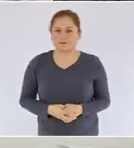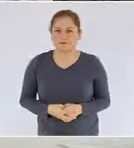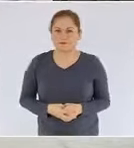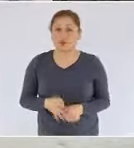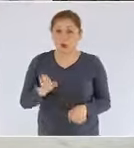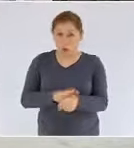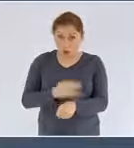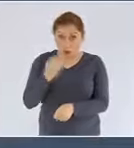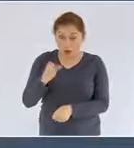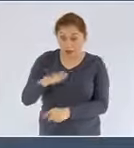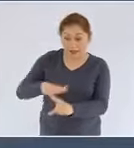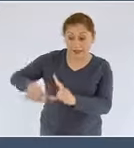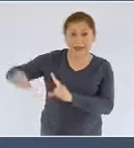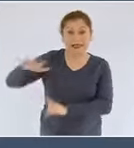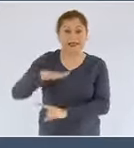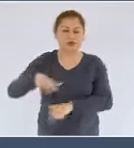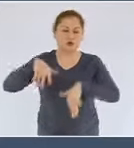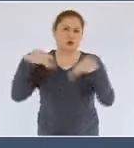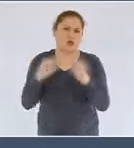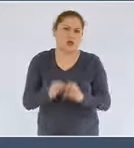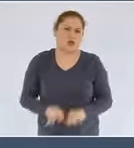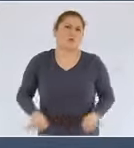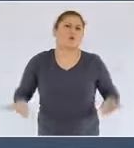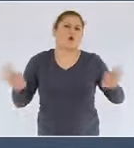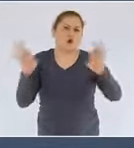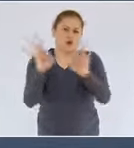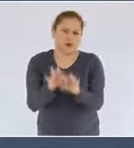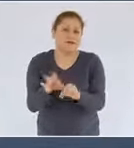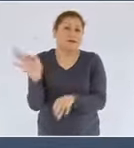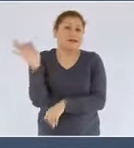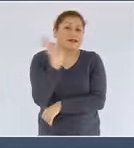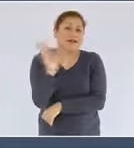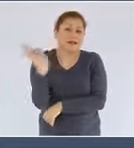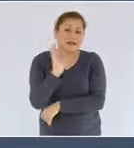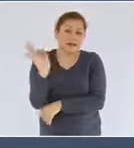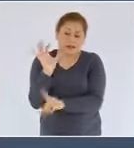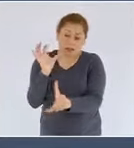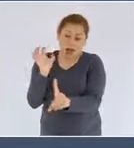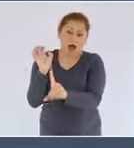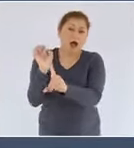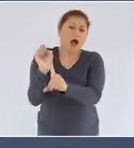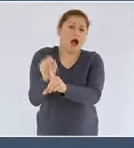de esta área, la estaríamos elevando al rango de complejo petrolero.